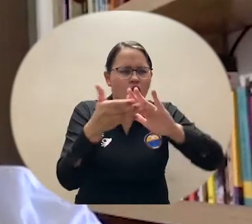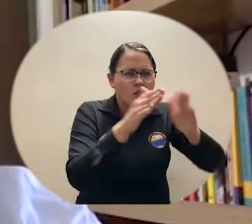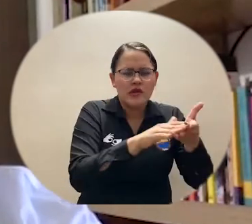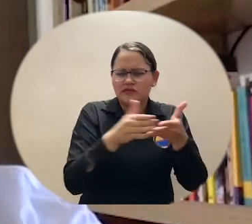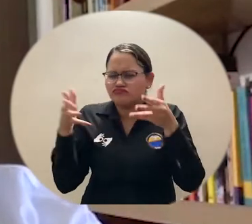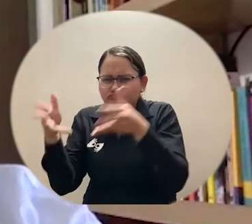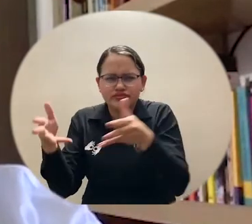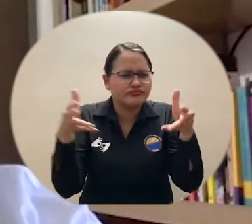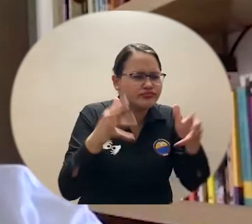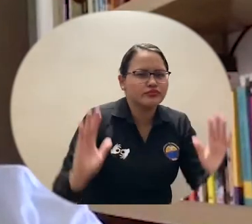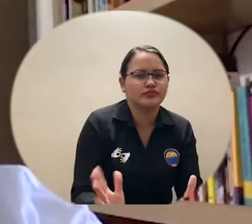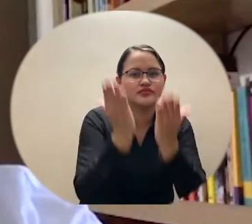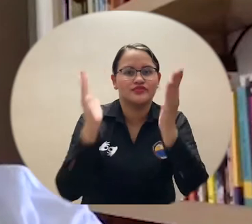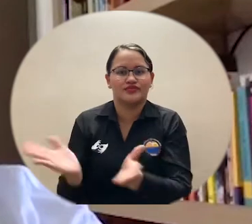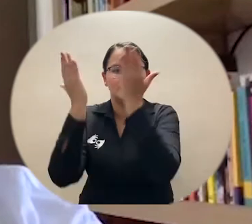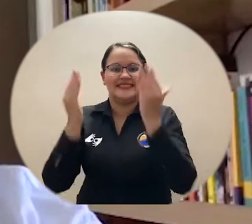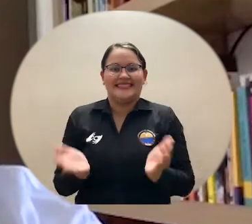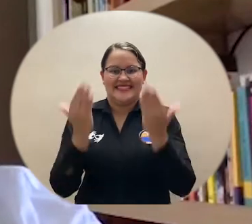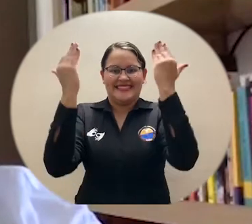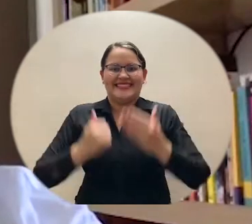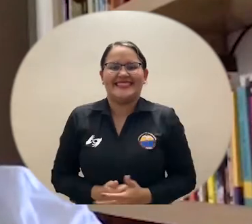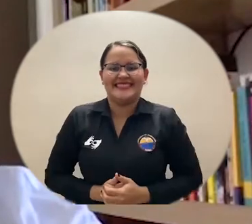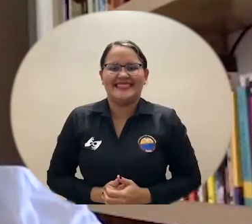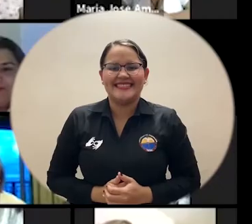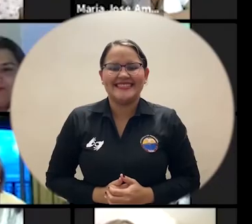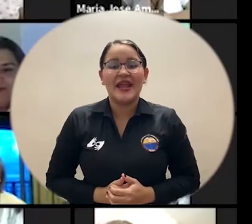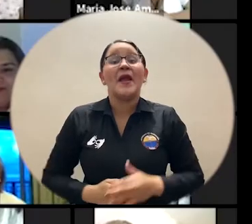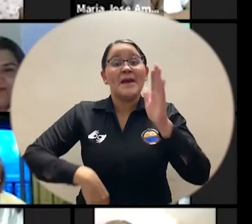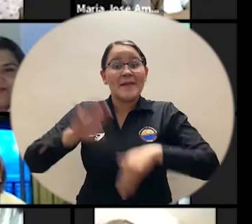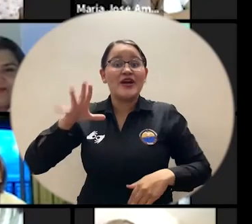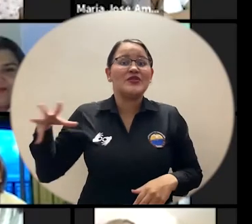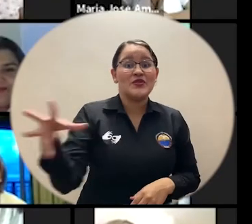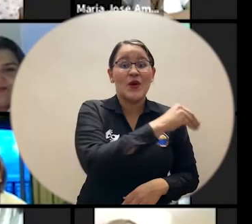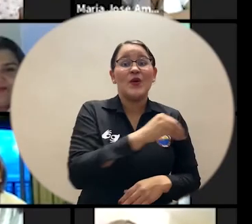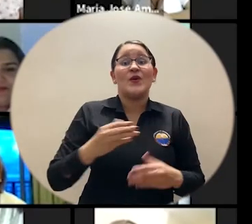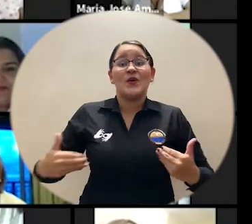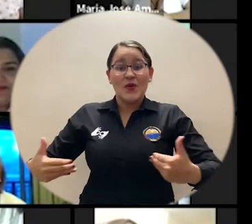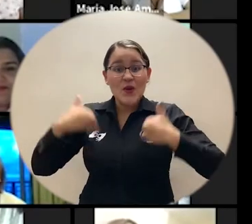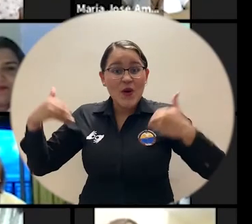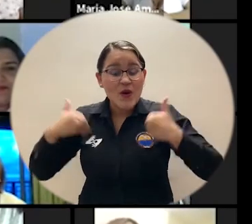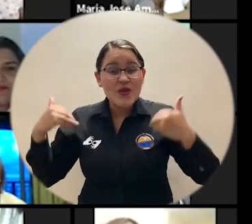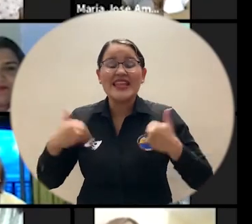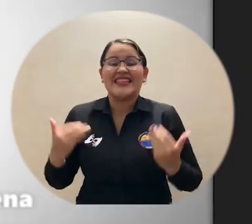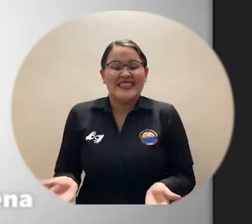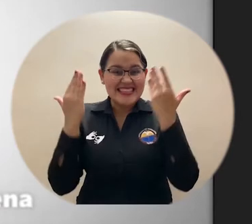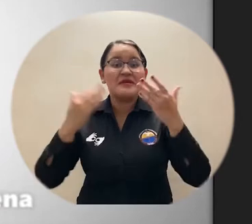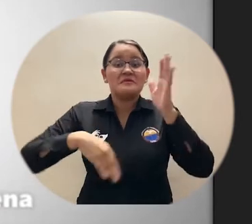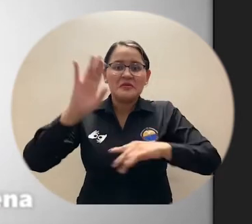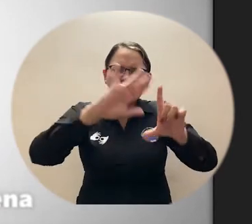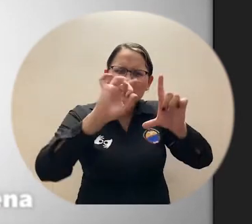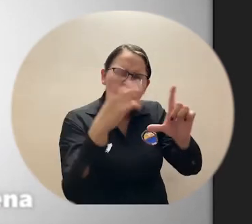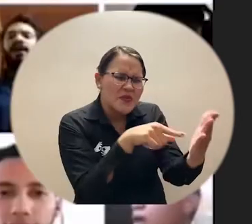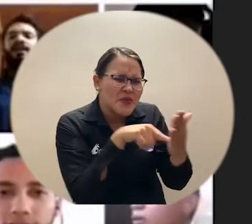conciliadores y como expertos en esta área. Notoriamente emocionados durante el acto virtual, los